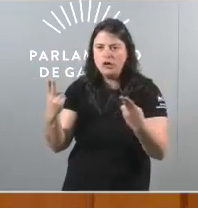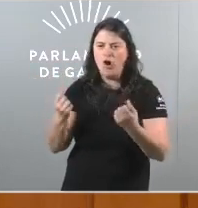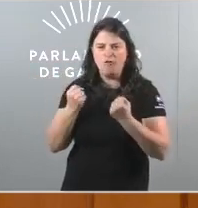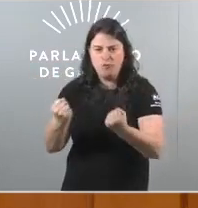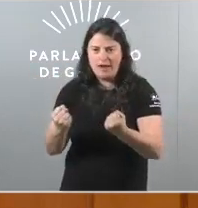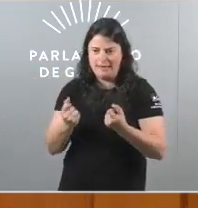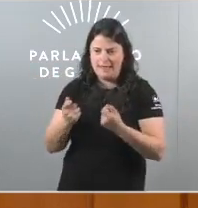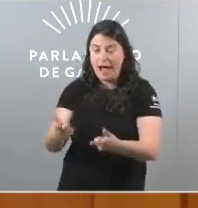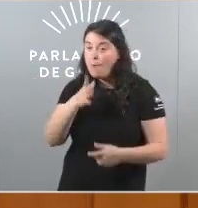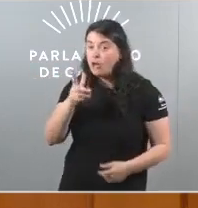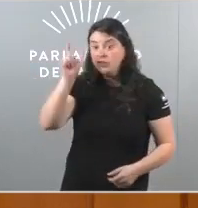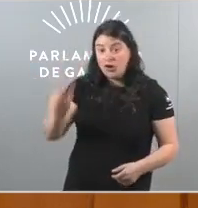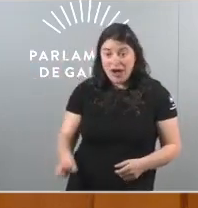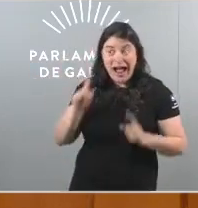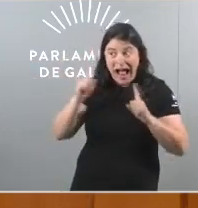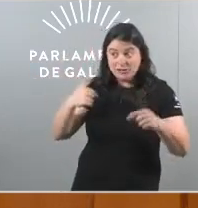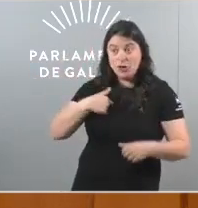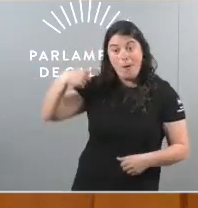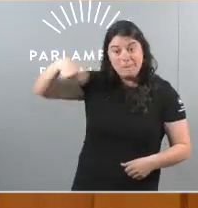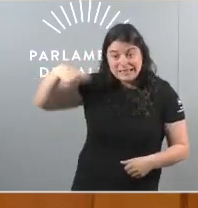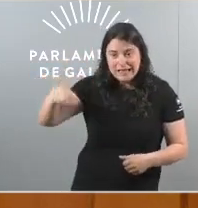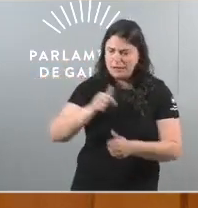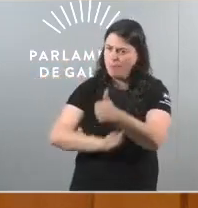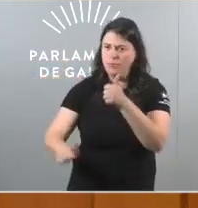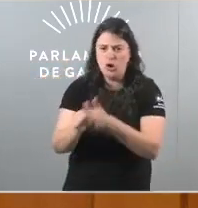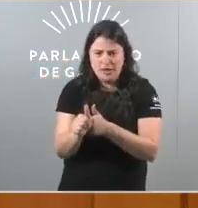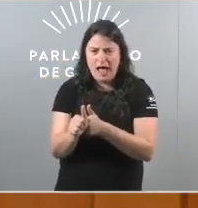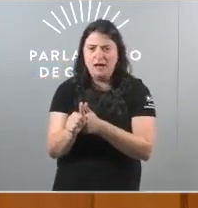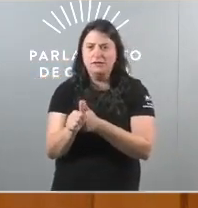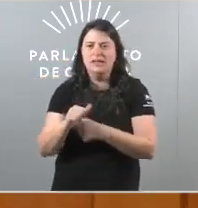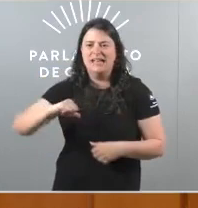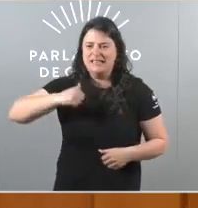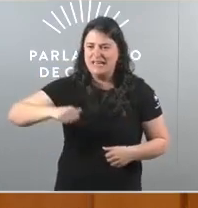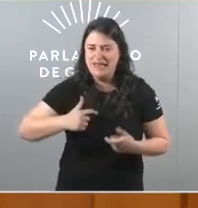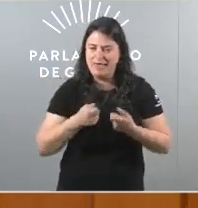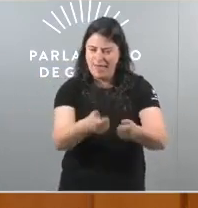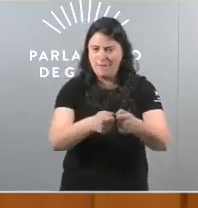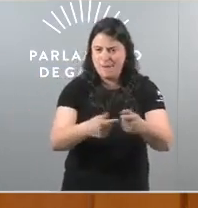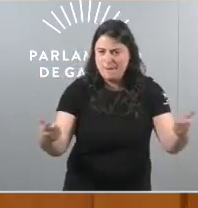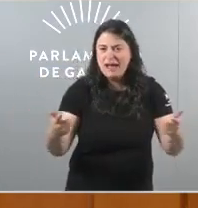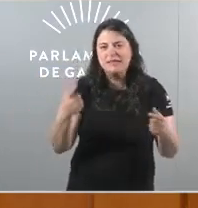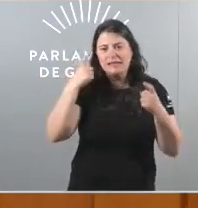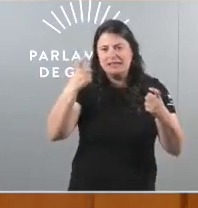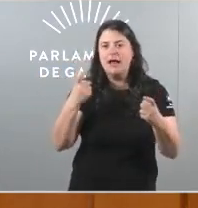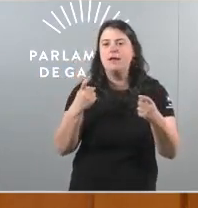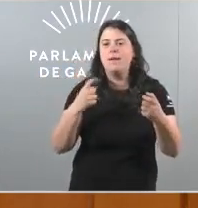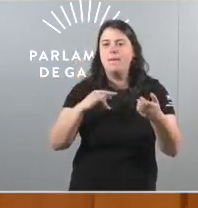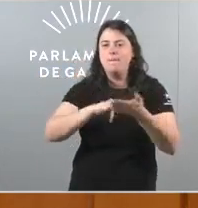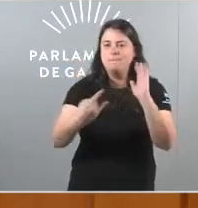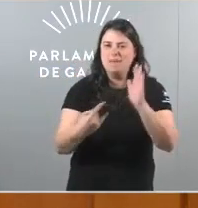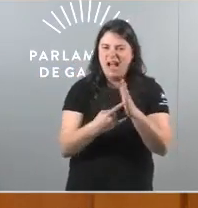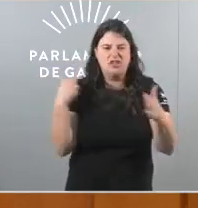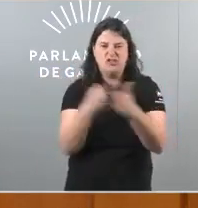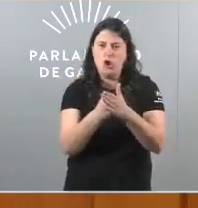iso como presidenta a miña prioridade será sacar a sanidade do colapso aprobando un plan de choque de 200